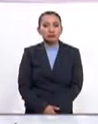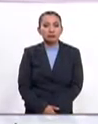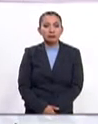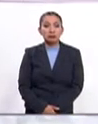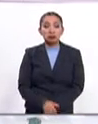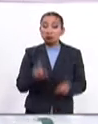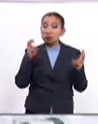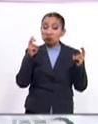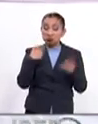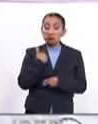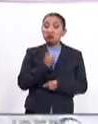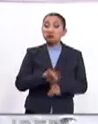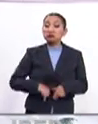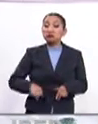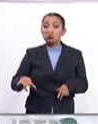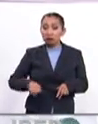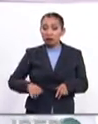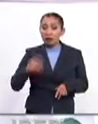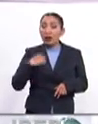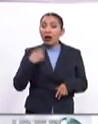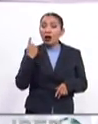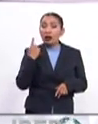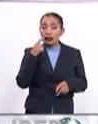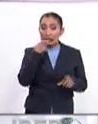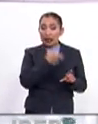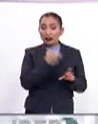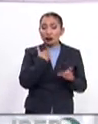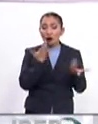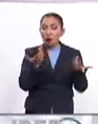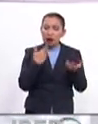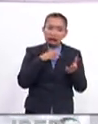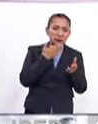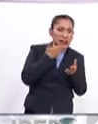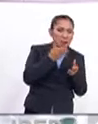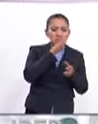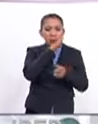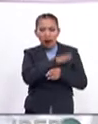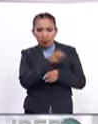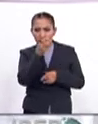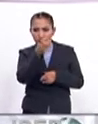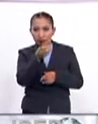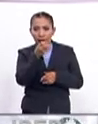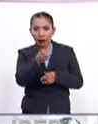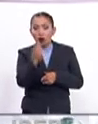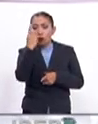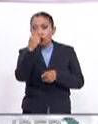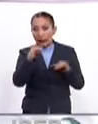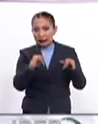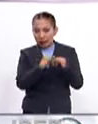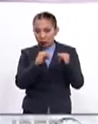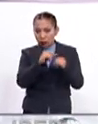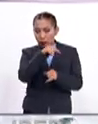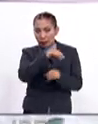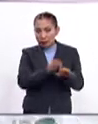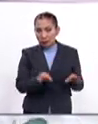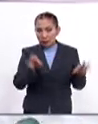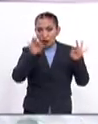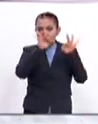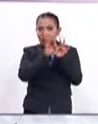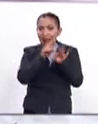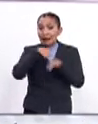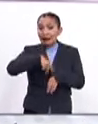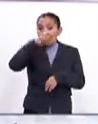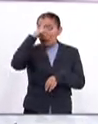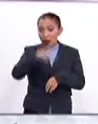Un tema apasionante, sin duda alguna, de claroscuros. Tenemos precisamente una de las instituciones más importantes